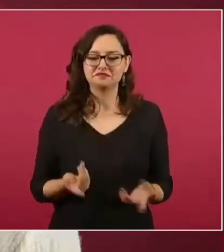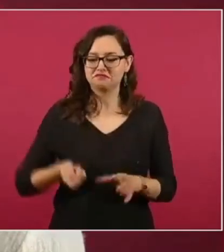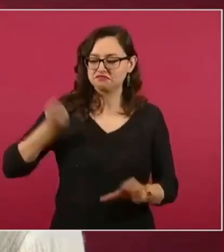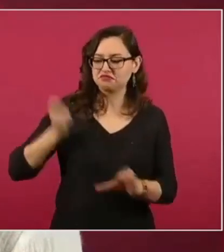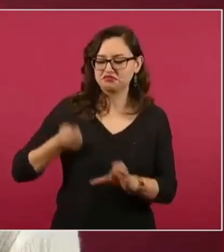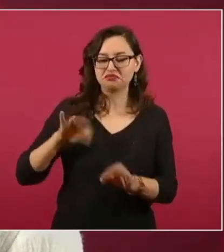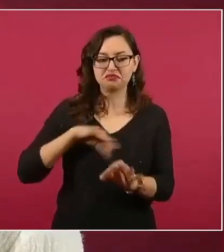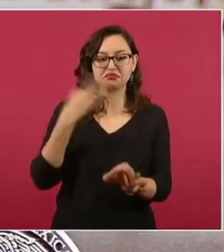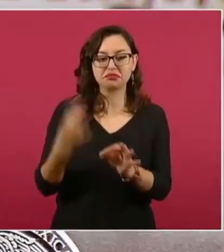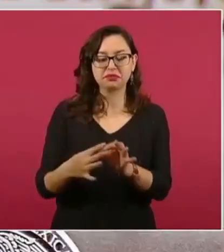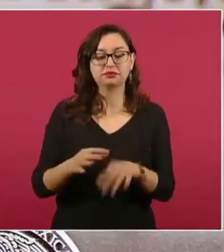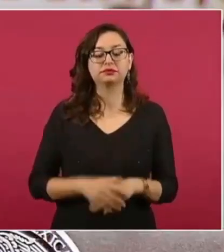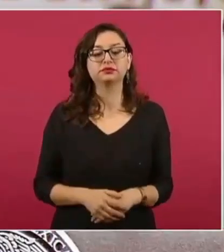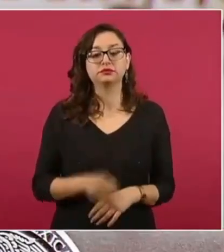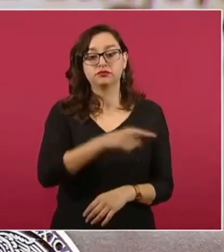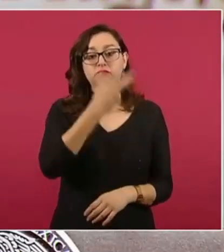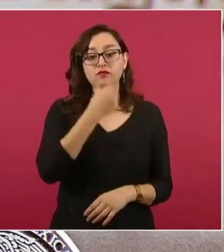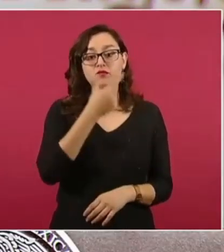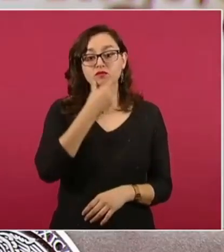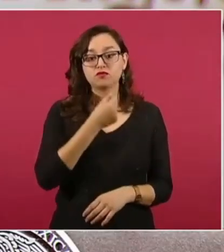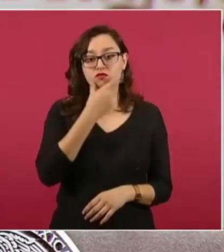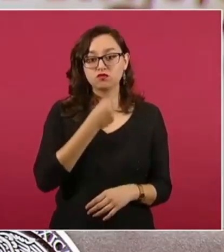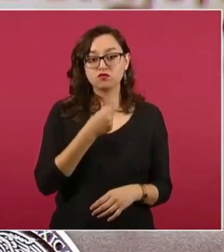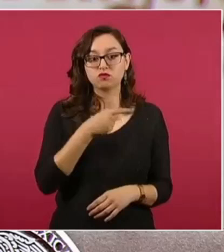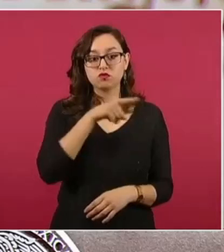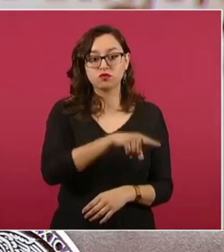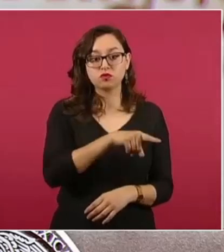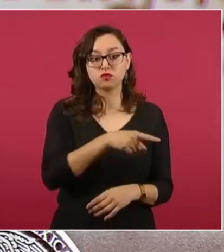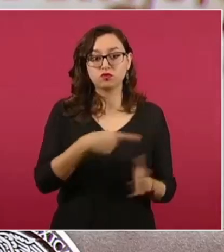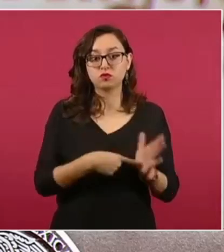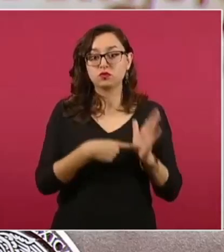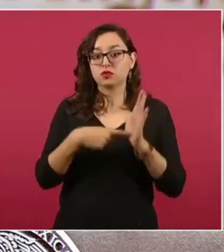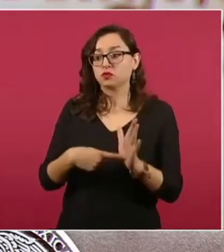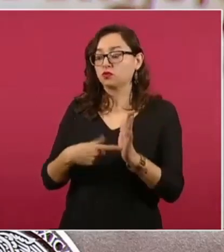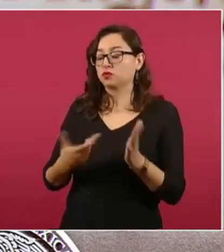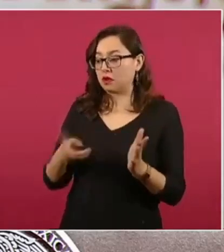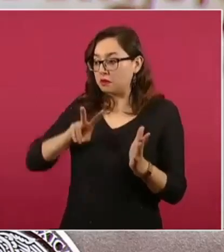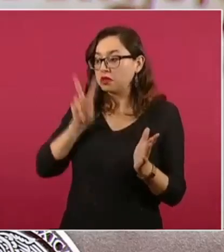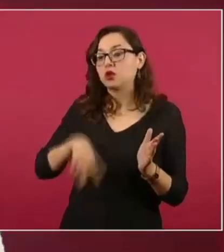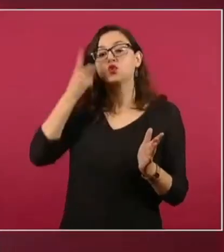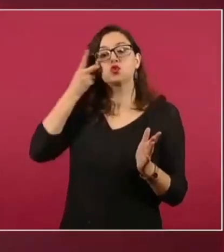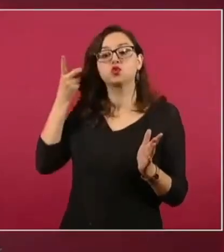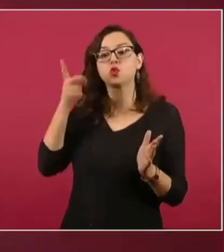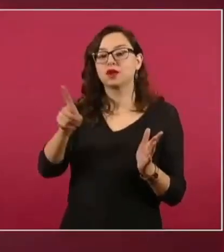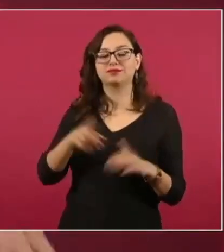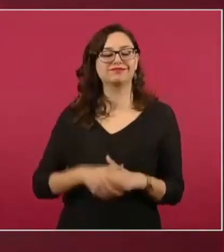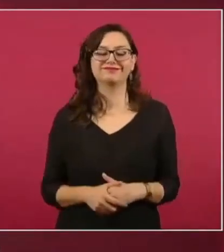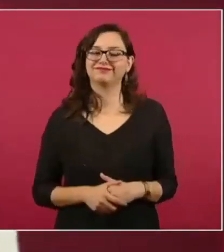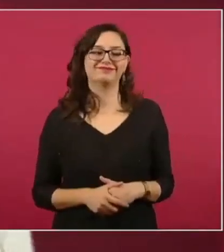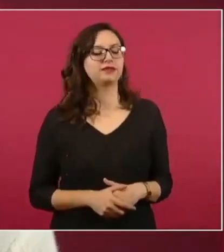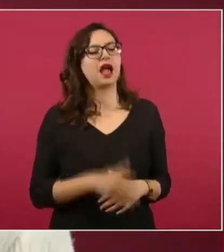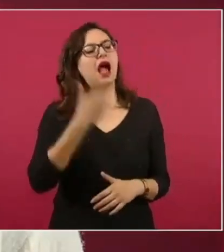señala que la indemnización del denunciante es viable. Dicha información, bueno, primero